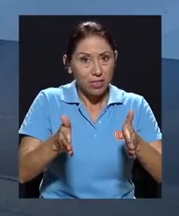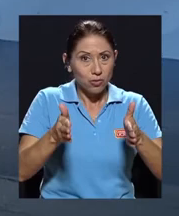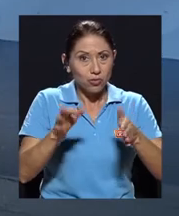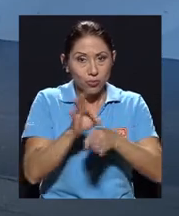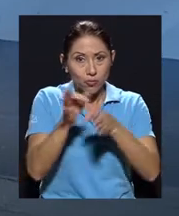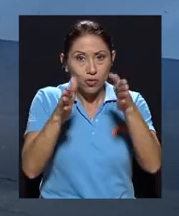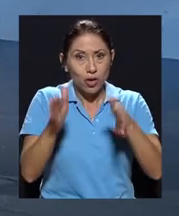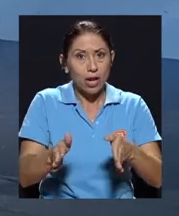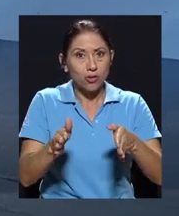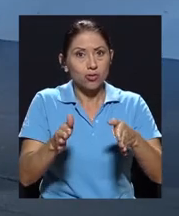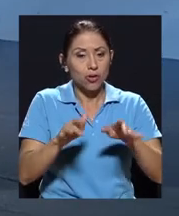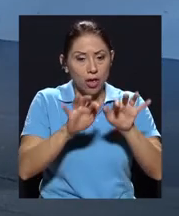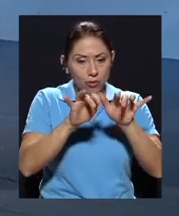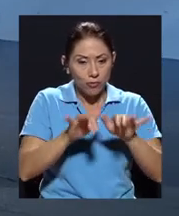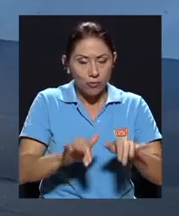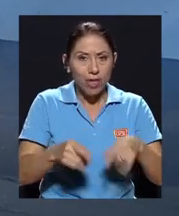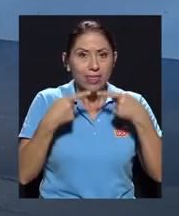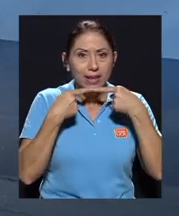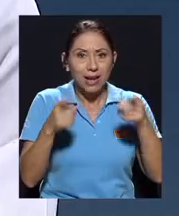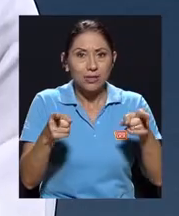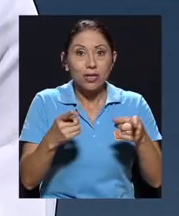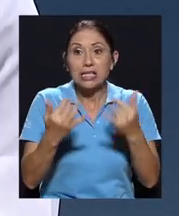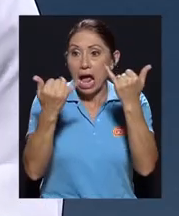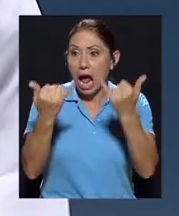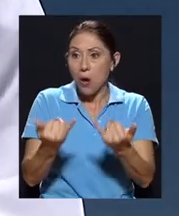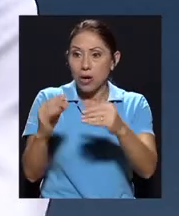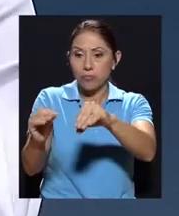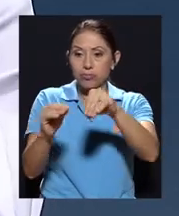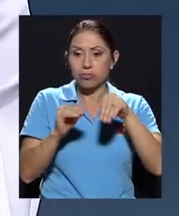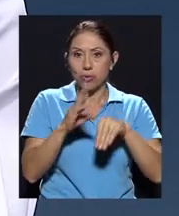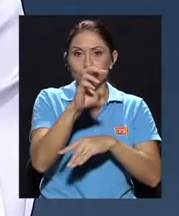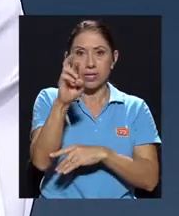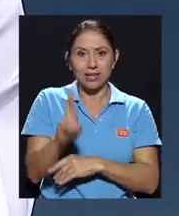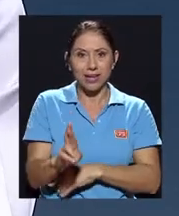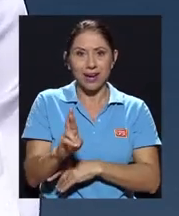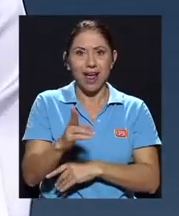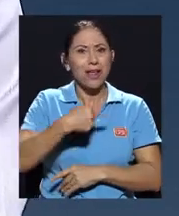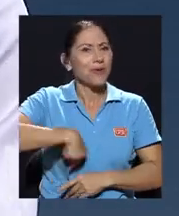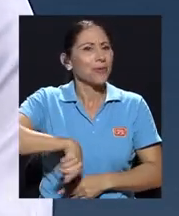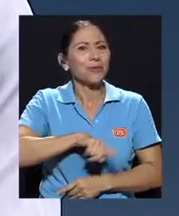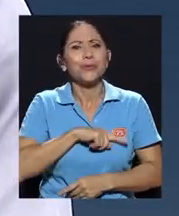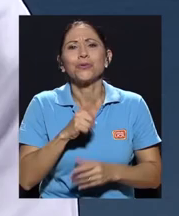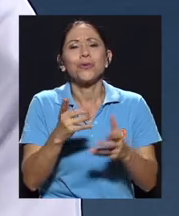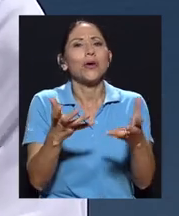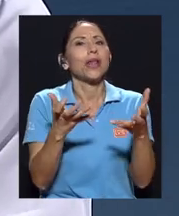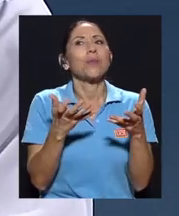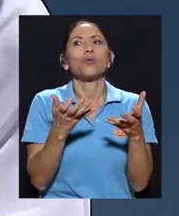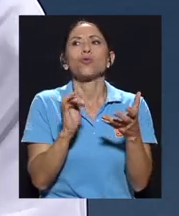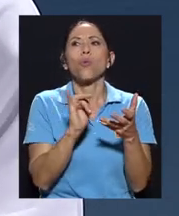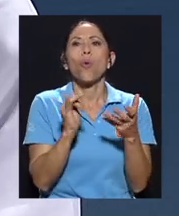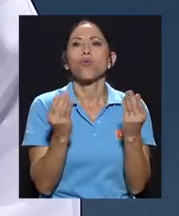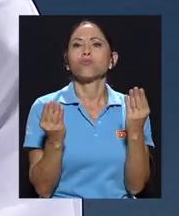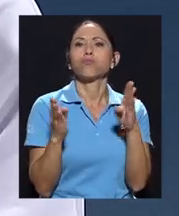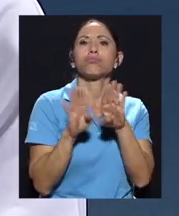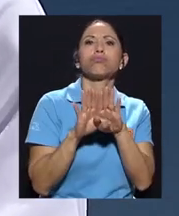Costa Rica. Entonces, como movimiento global, nuestra idea no es cerrarnos o ser un círculo ahí que no permite